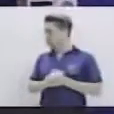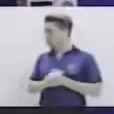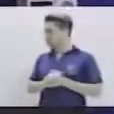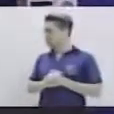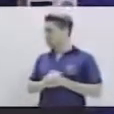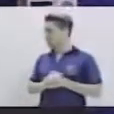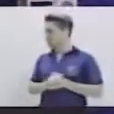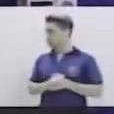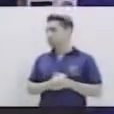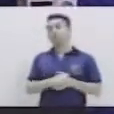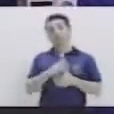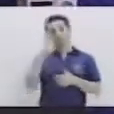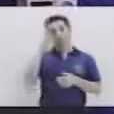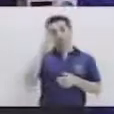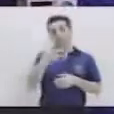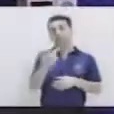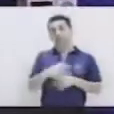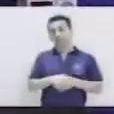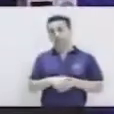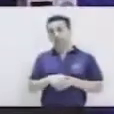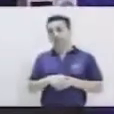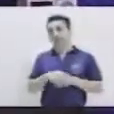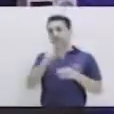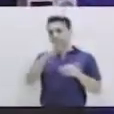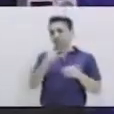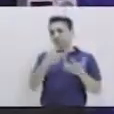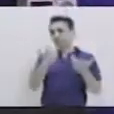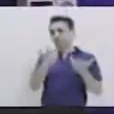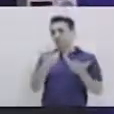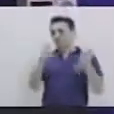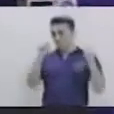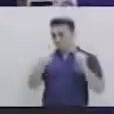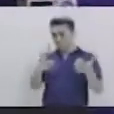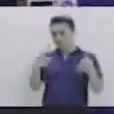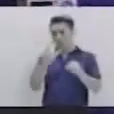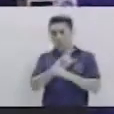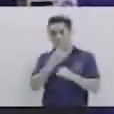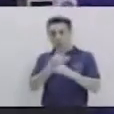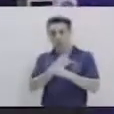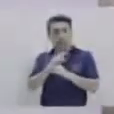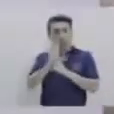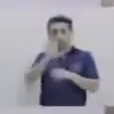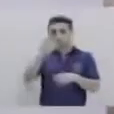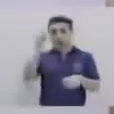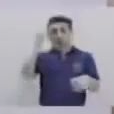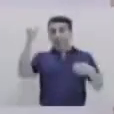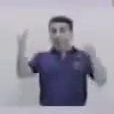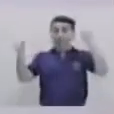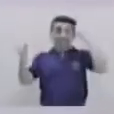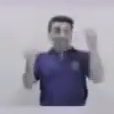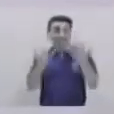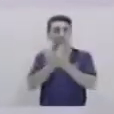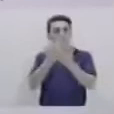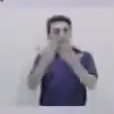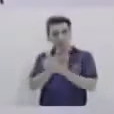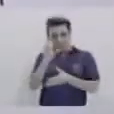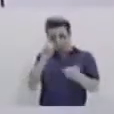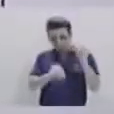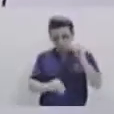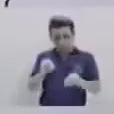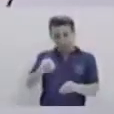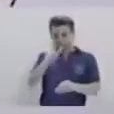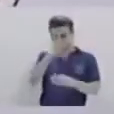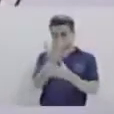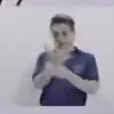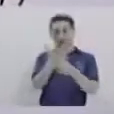Así que recuerden chicos, es que ustedes vengan y utilicen su creatividad con sus